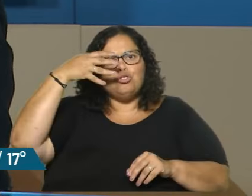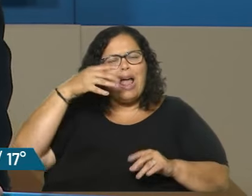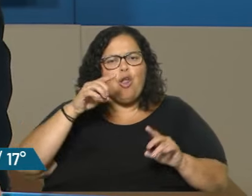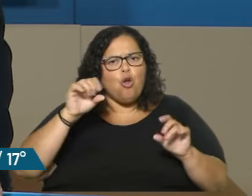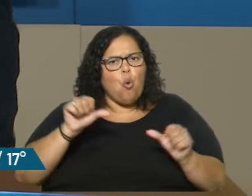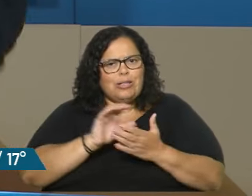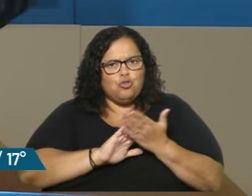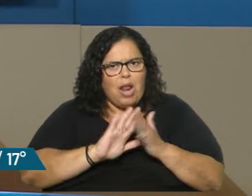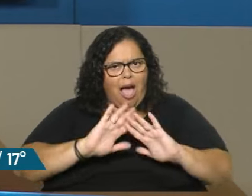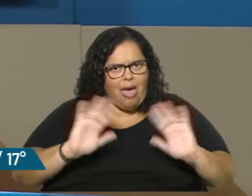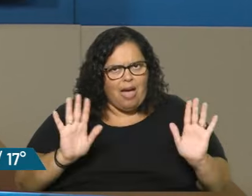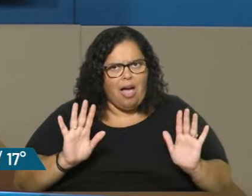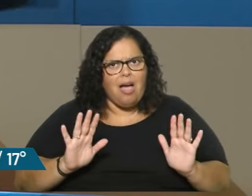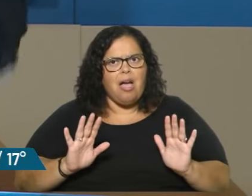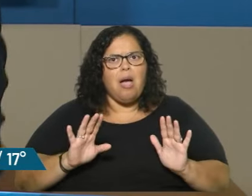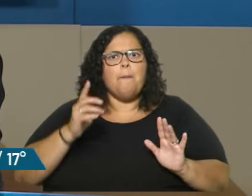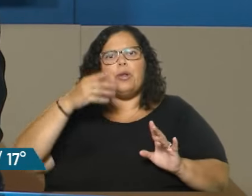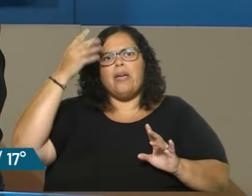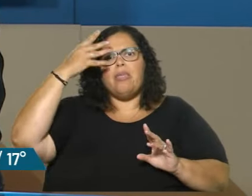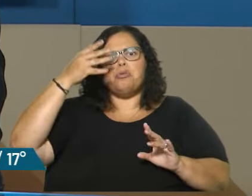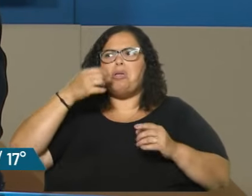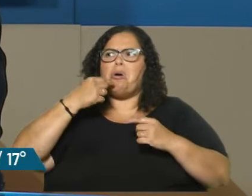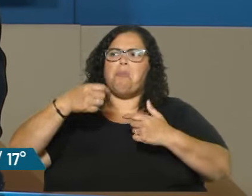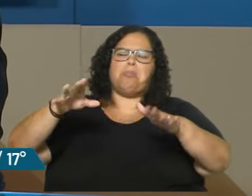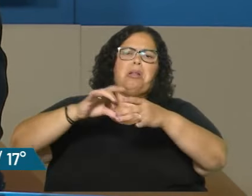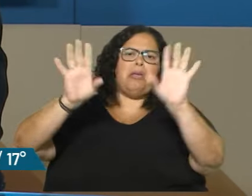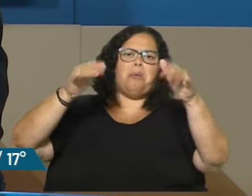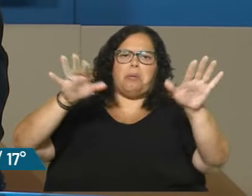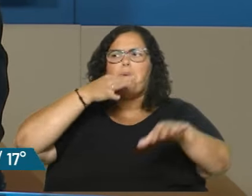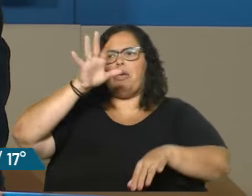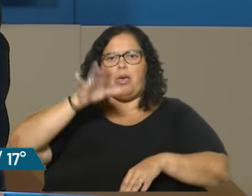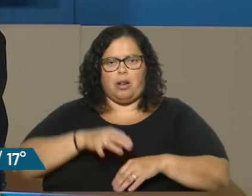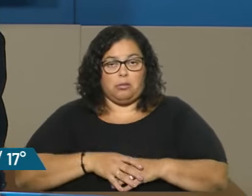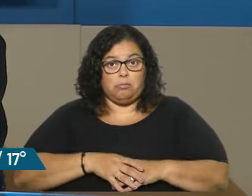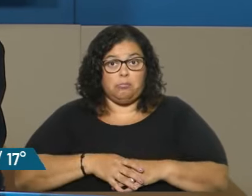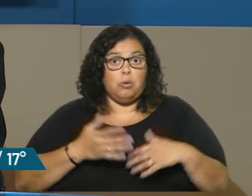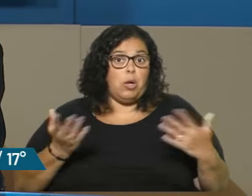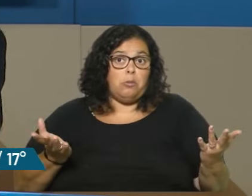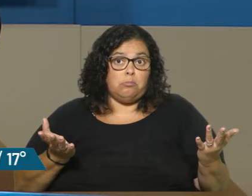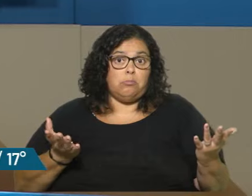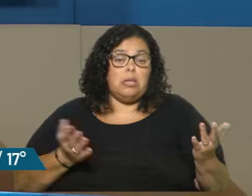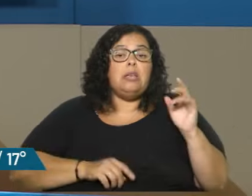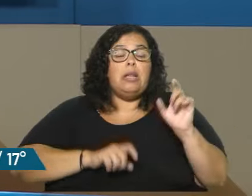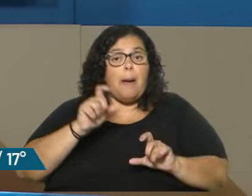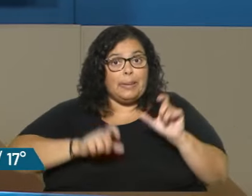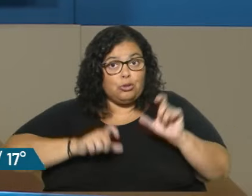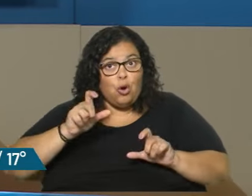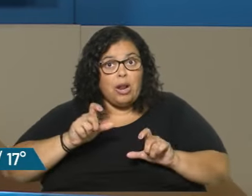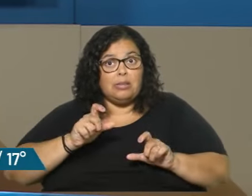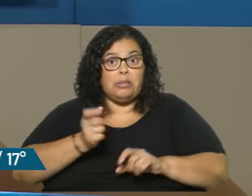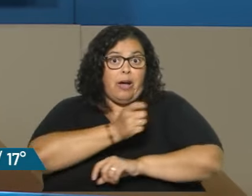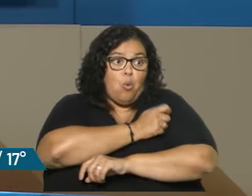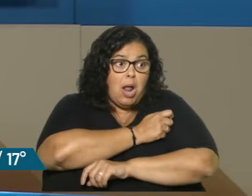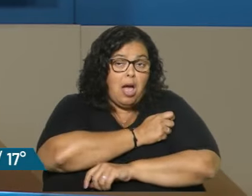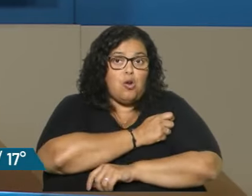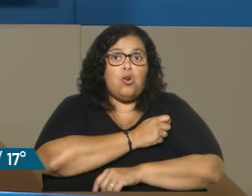salud, en definitiva, él dio libre albedrido a todo el mundo eligiera lo que quisiera. Y de hecho, bueno, las personas que se inocularon, se